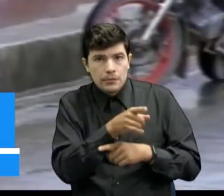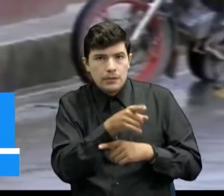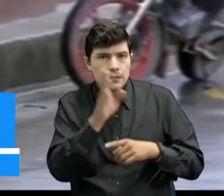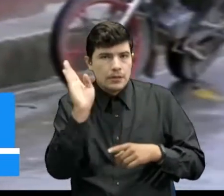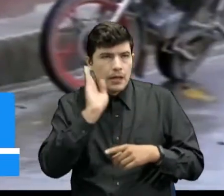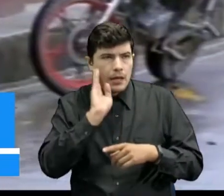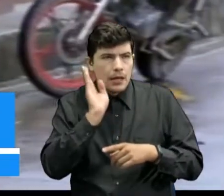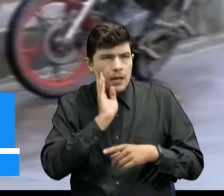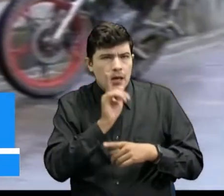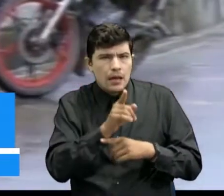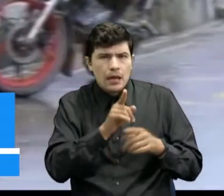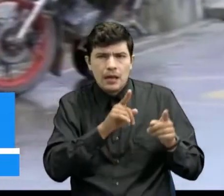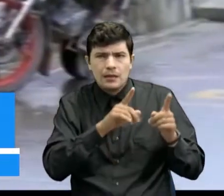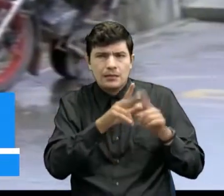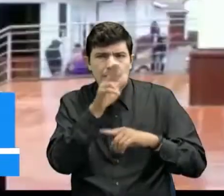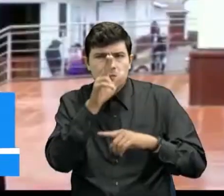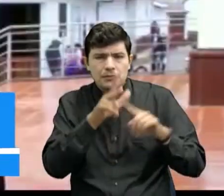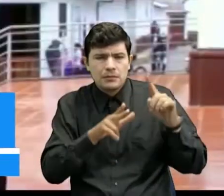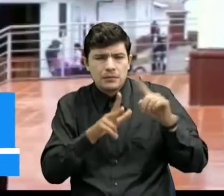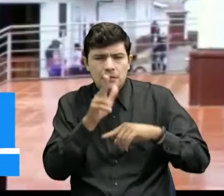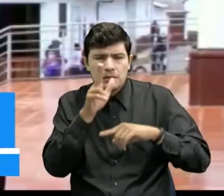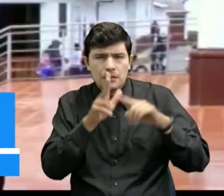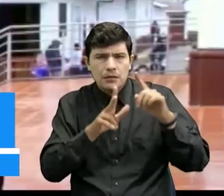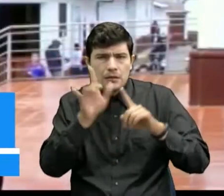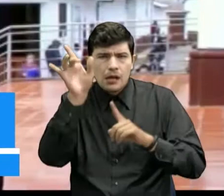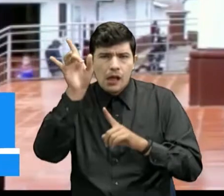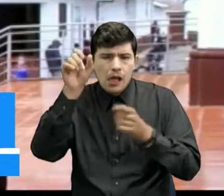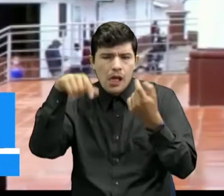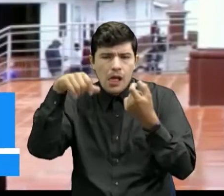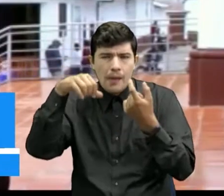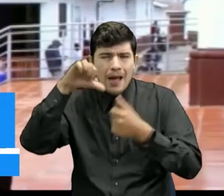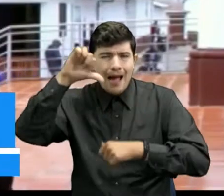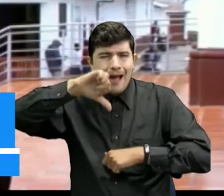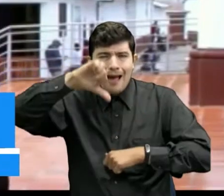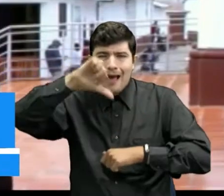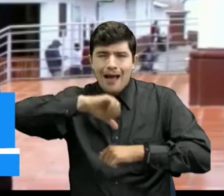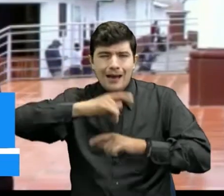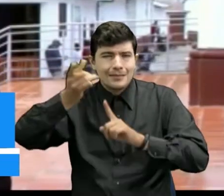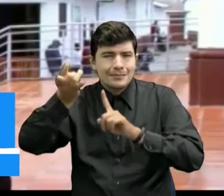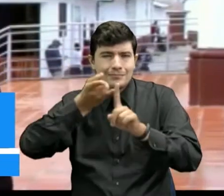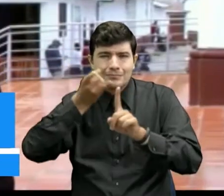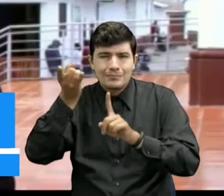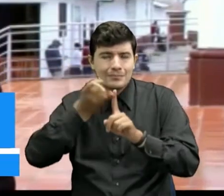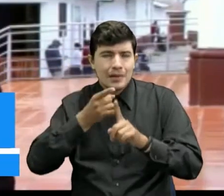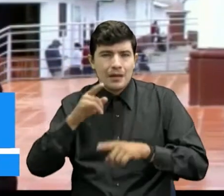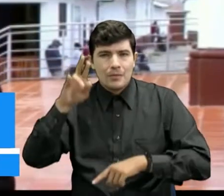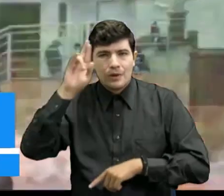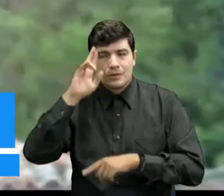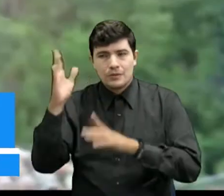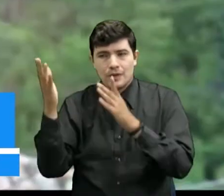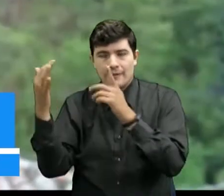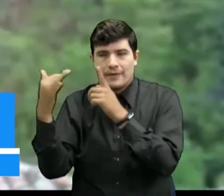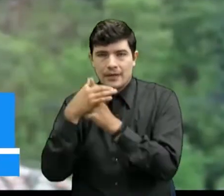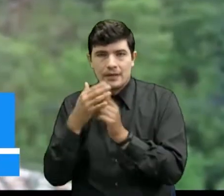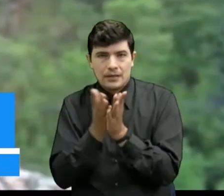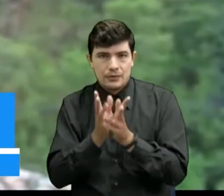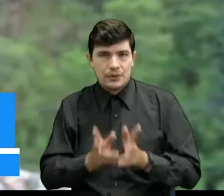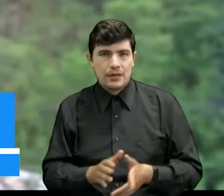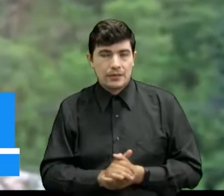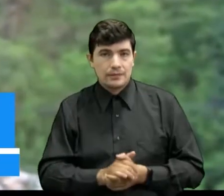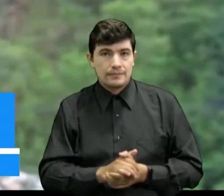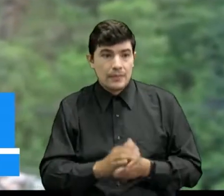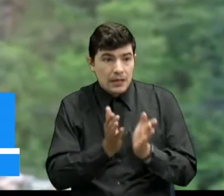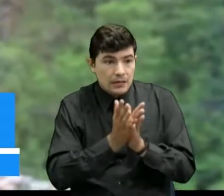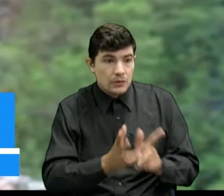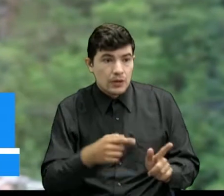celular es bastante intermitente y pues mala a la vez y eso se nos dificulta a nosotros como estudiantes. Los estudiantes